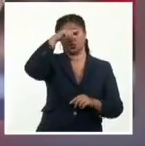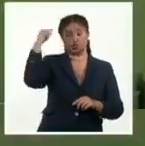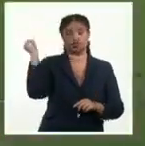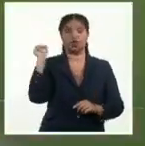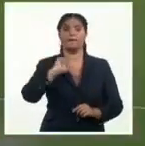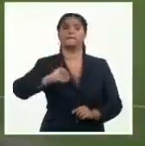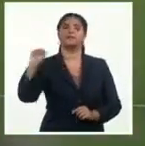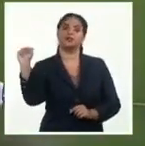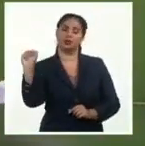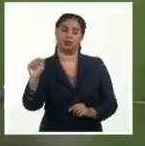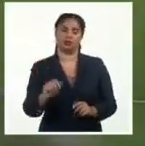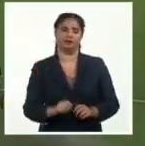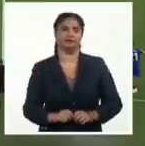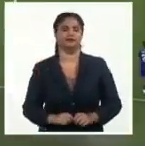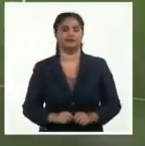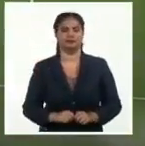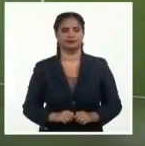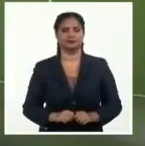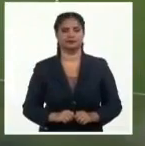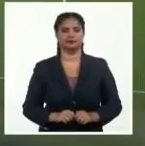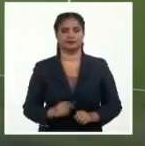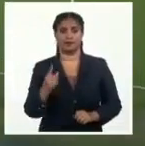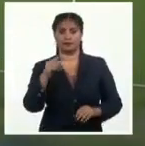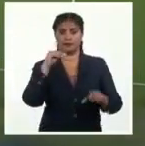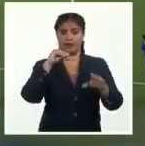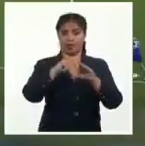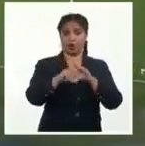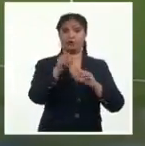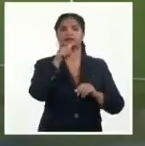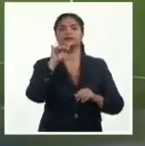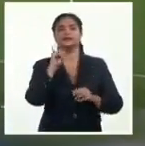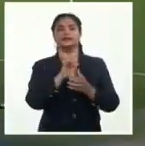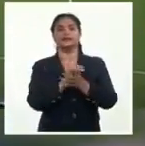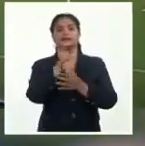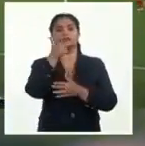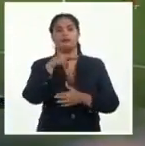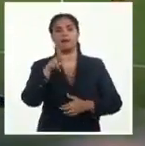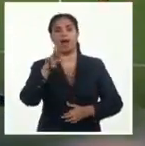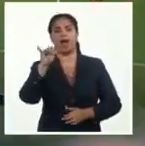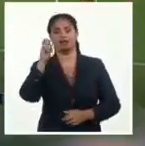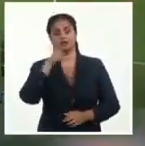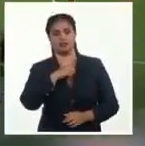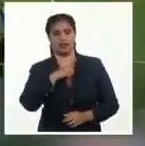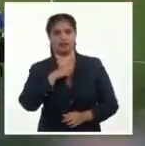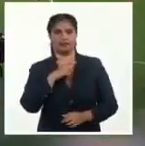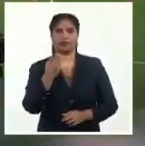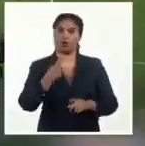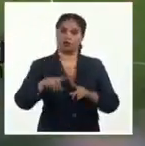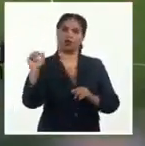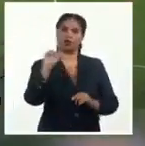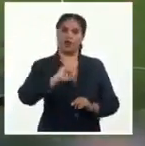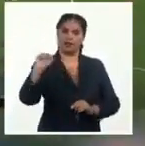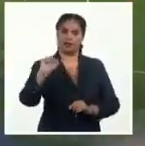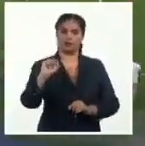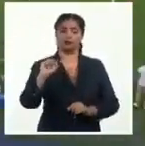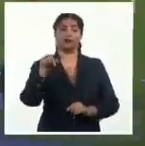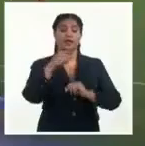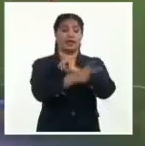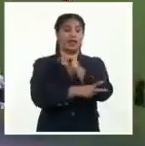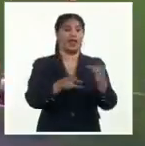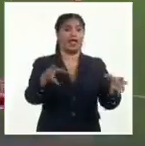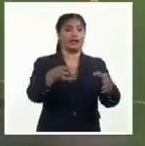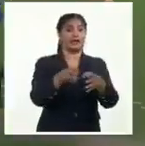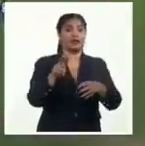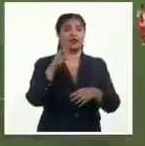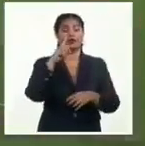con doblete de Dusan Blachowik y el primer gol de Ángel Di María en su primer partido con el club. Otro ganador fue el Napoli, que lo hizo cinco a